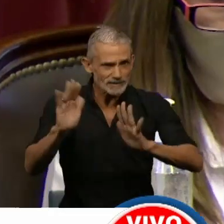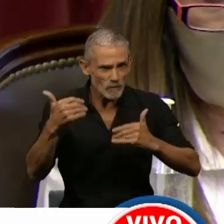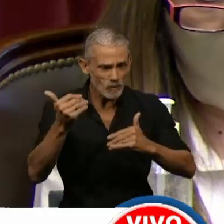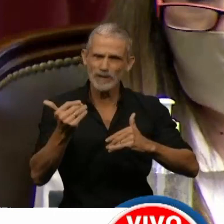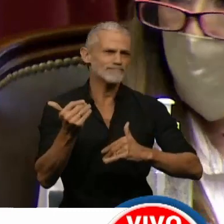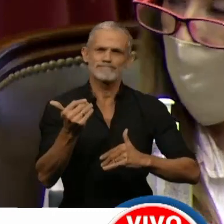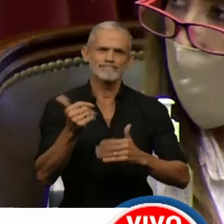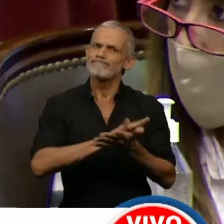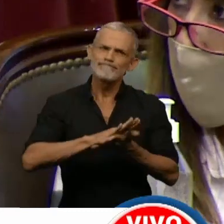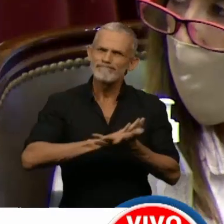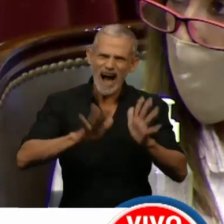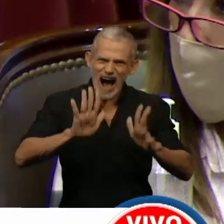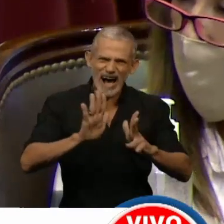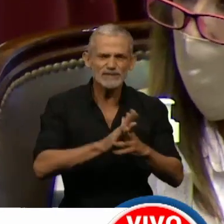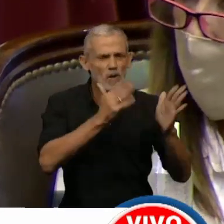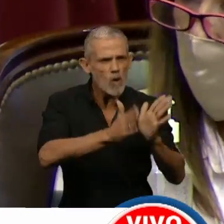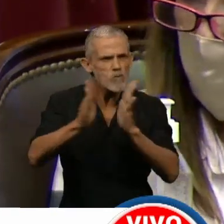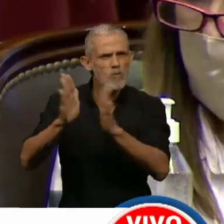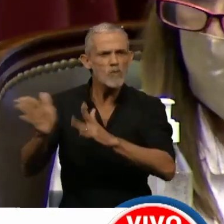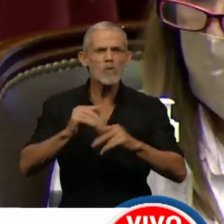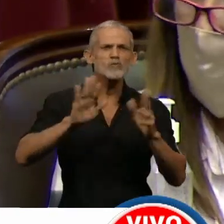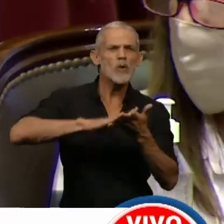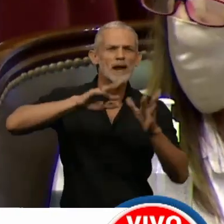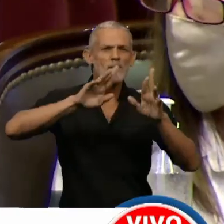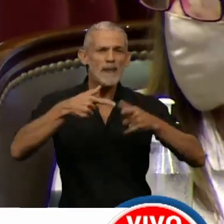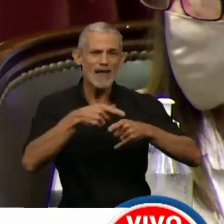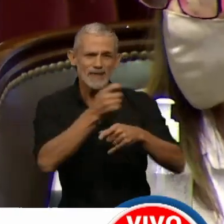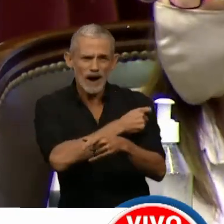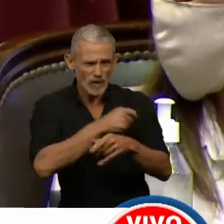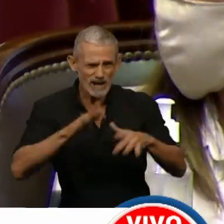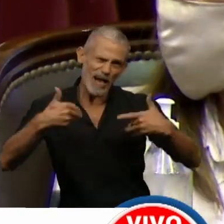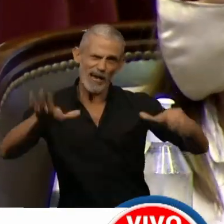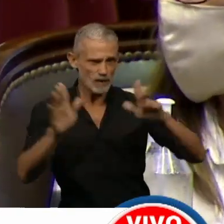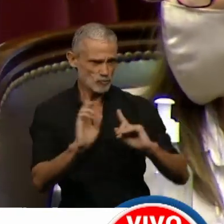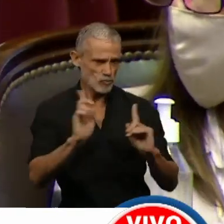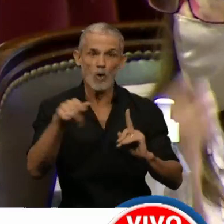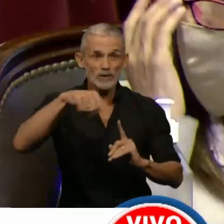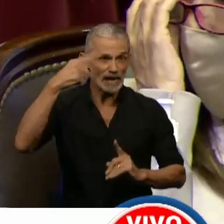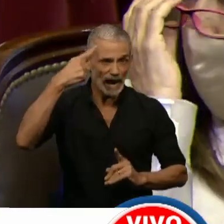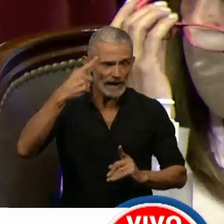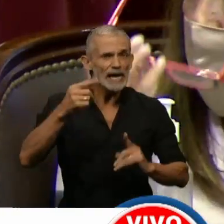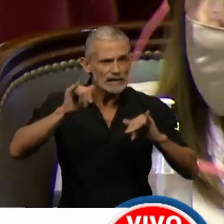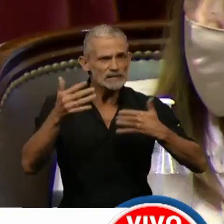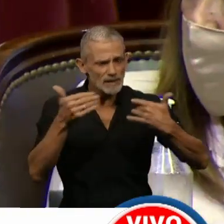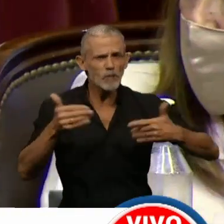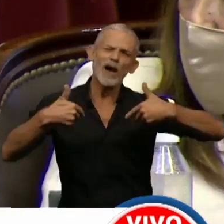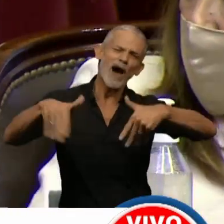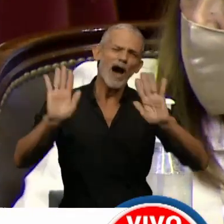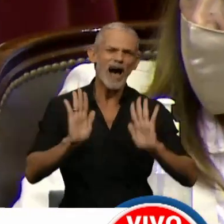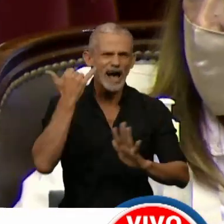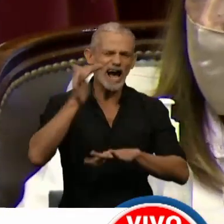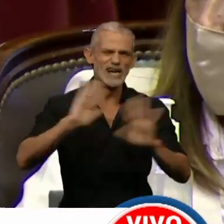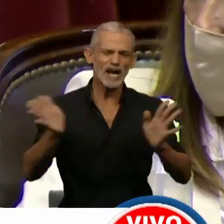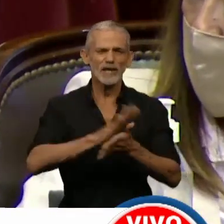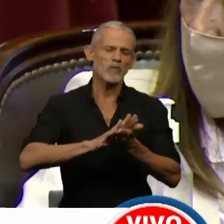estas irregularidades sistemáticas en el plan de vacunación, si realmente creen que esto se puede resolver